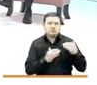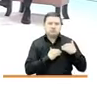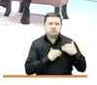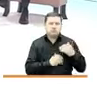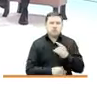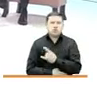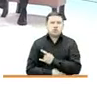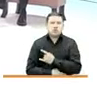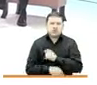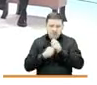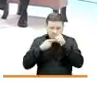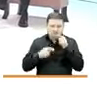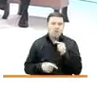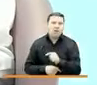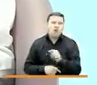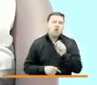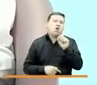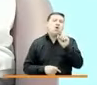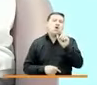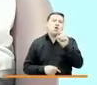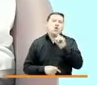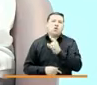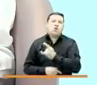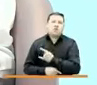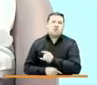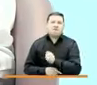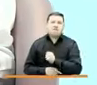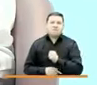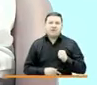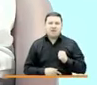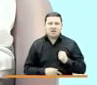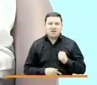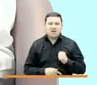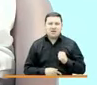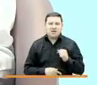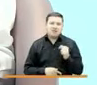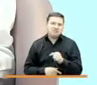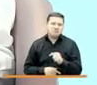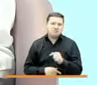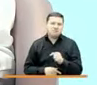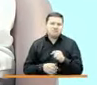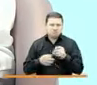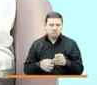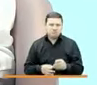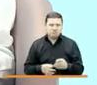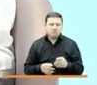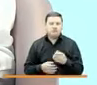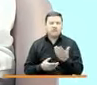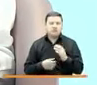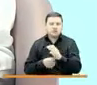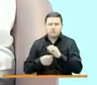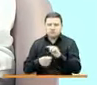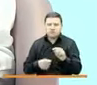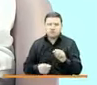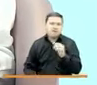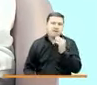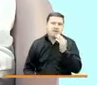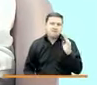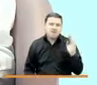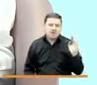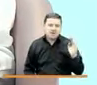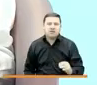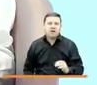universidades públicas y 11 a universidades privadas. Están ubicadas en las siguientes ciudades, Barranquilla,